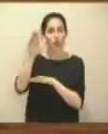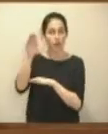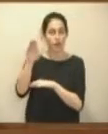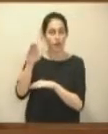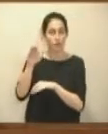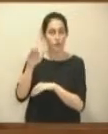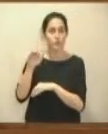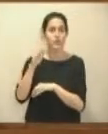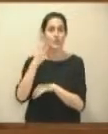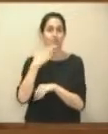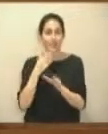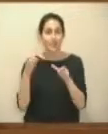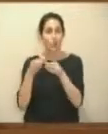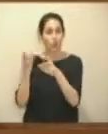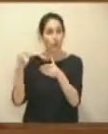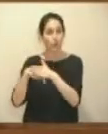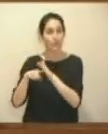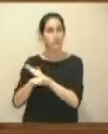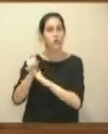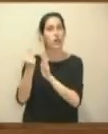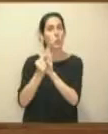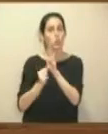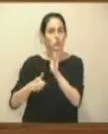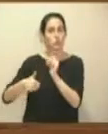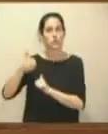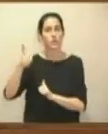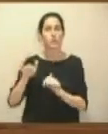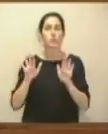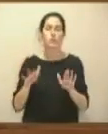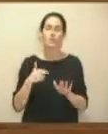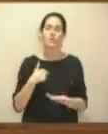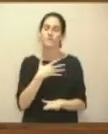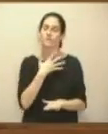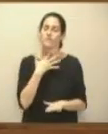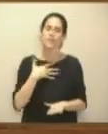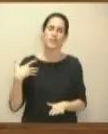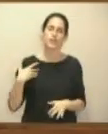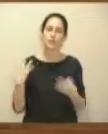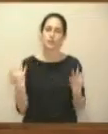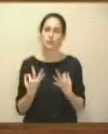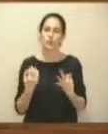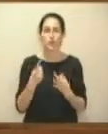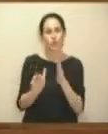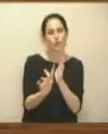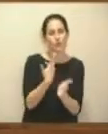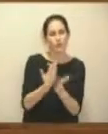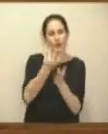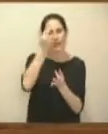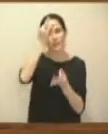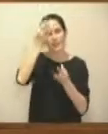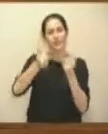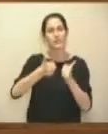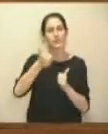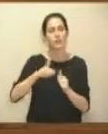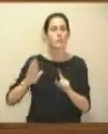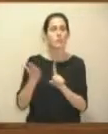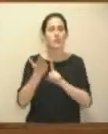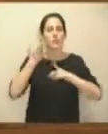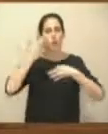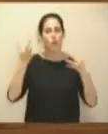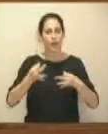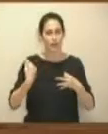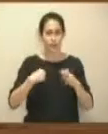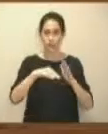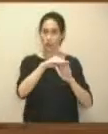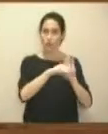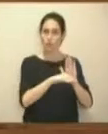estos posean una junta de gestión constituida. Pero nos gustaría que nos detallase cuál ha sido el impacto real que ha tenido